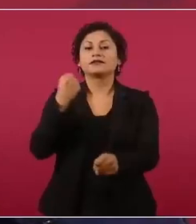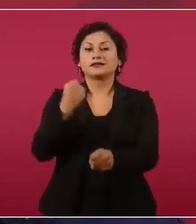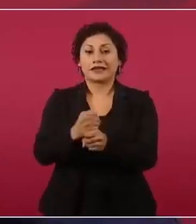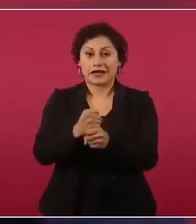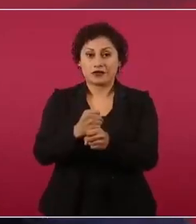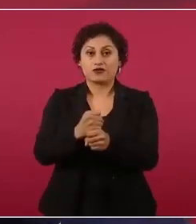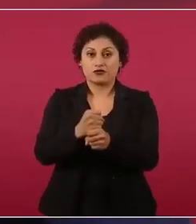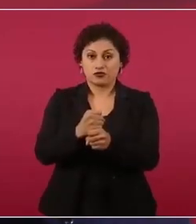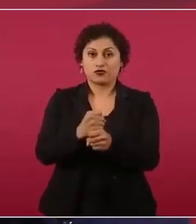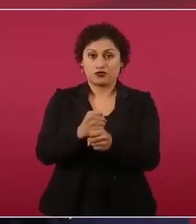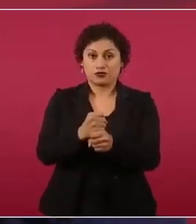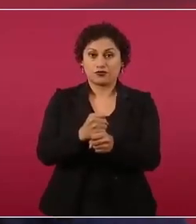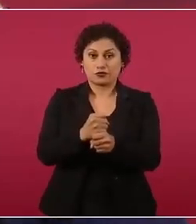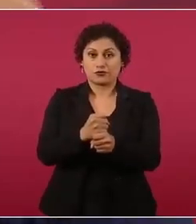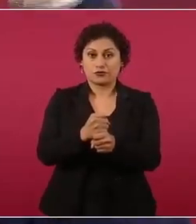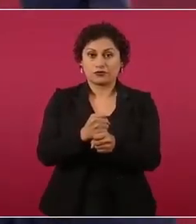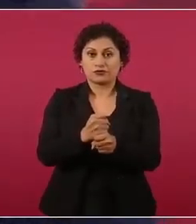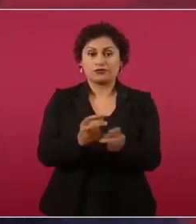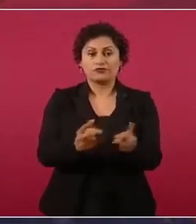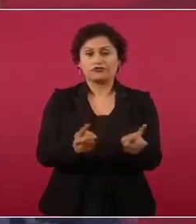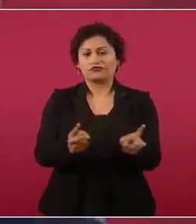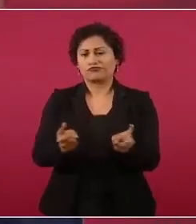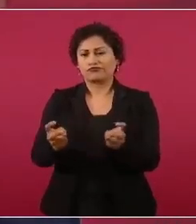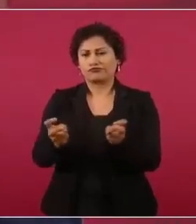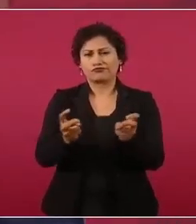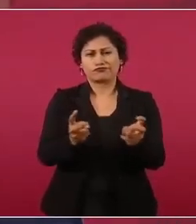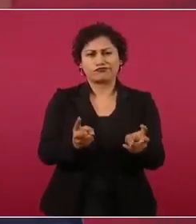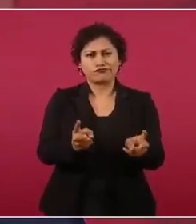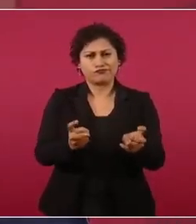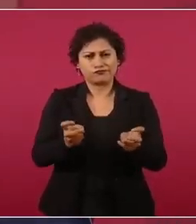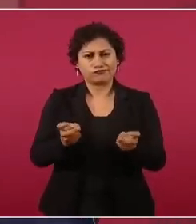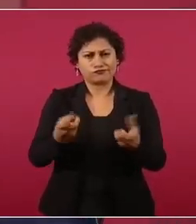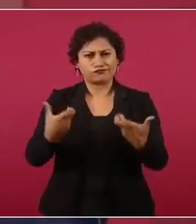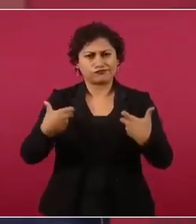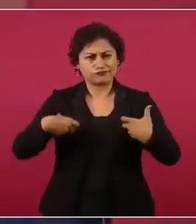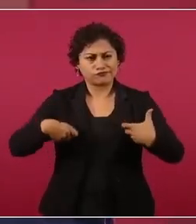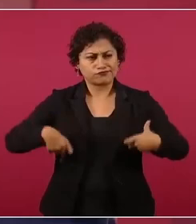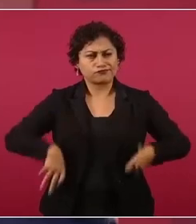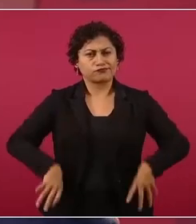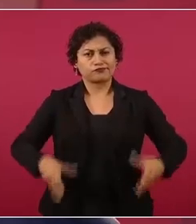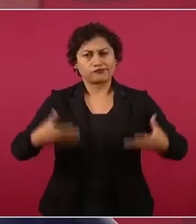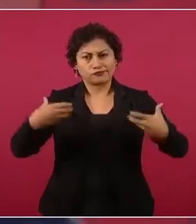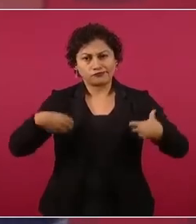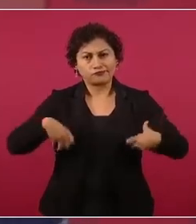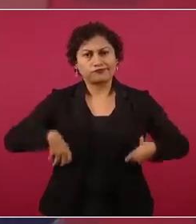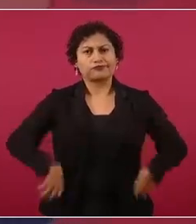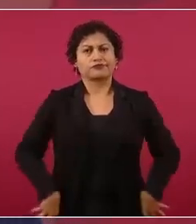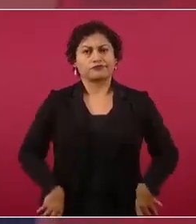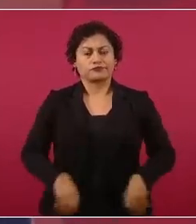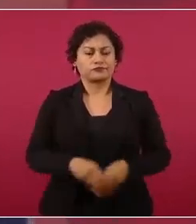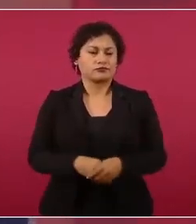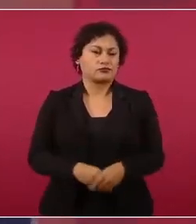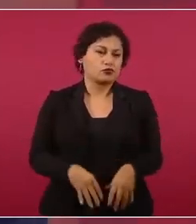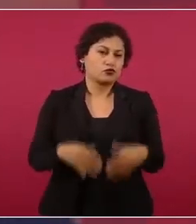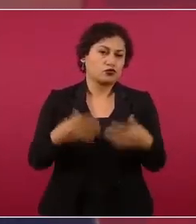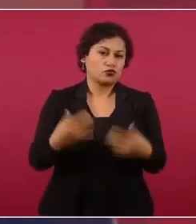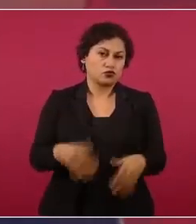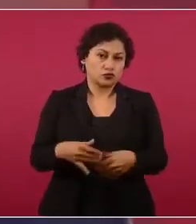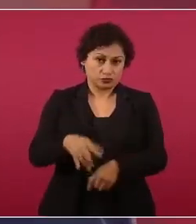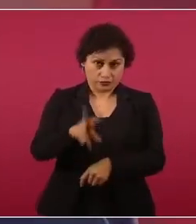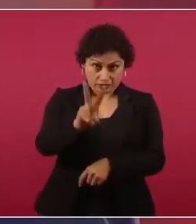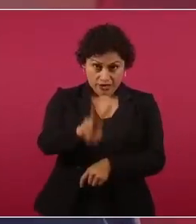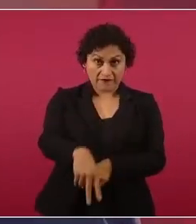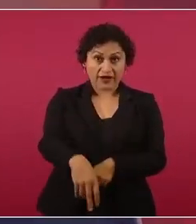mucho más y se puede probar